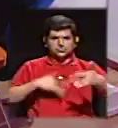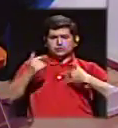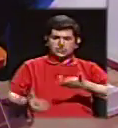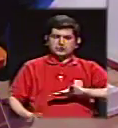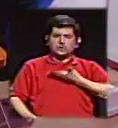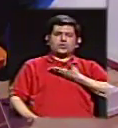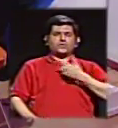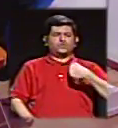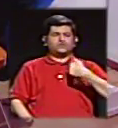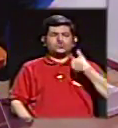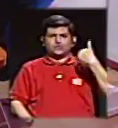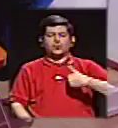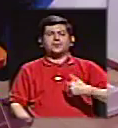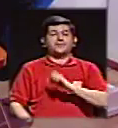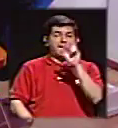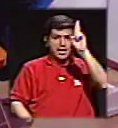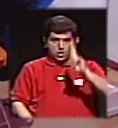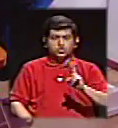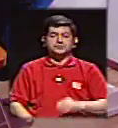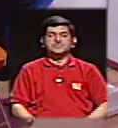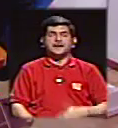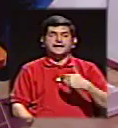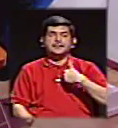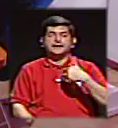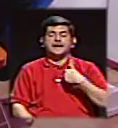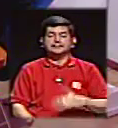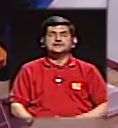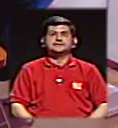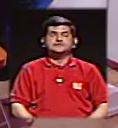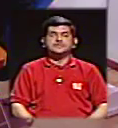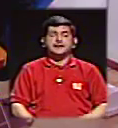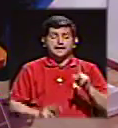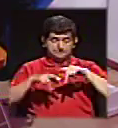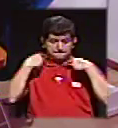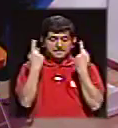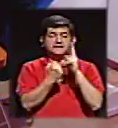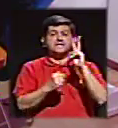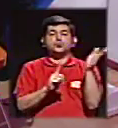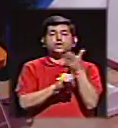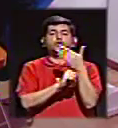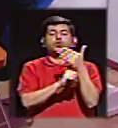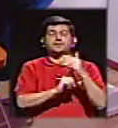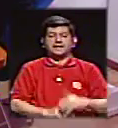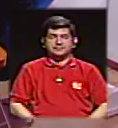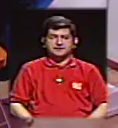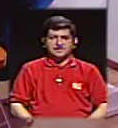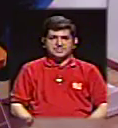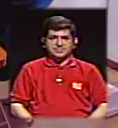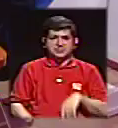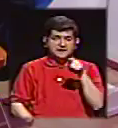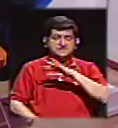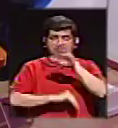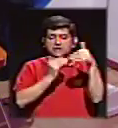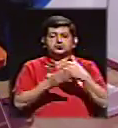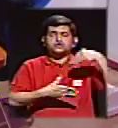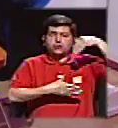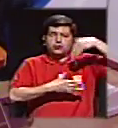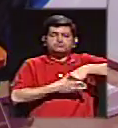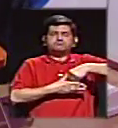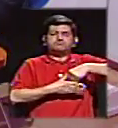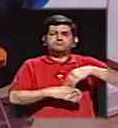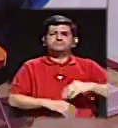orgullo de ser hombre. Venga, en Costa Rica ha habido un partido con dos banderas. Se han echado todo a la bolsa.